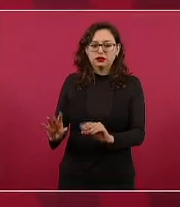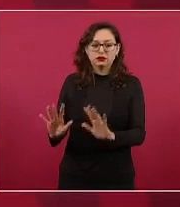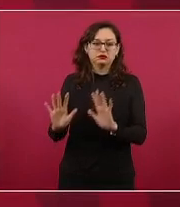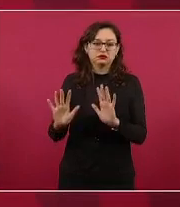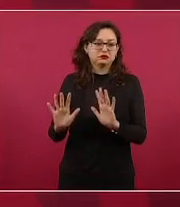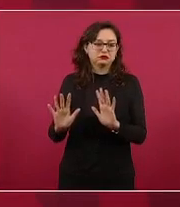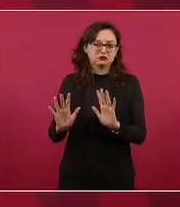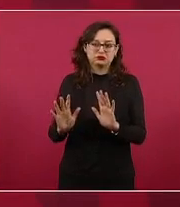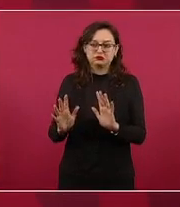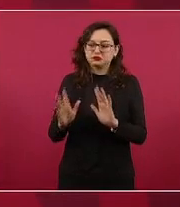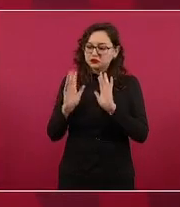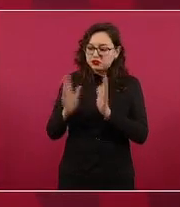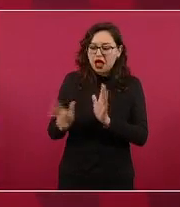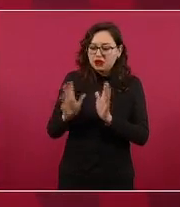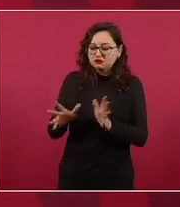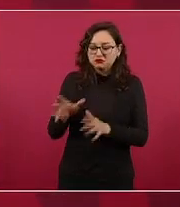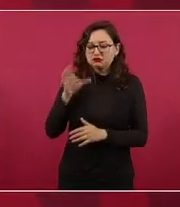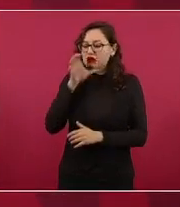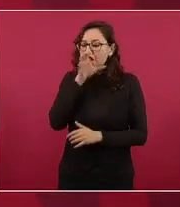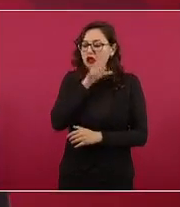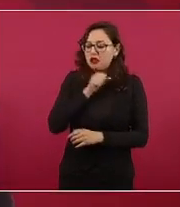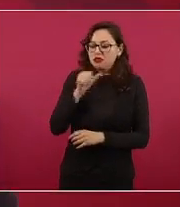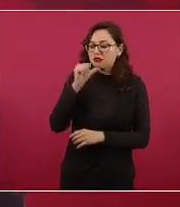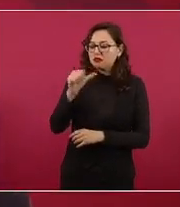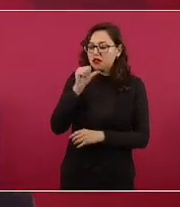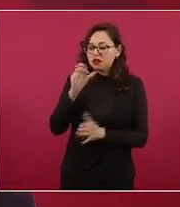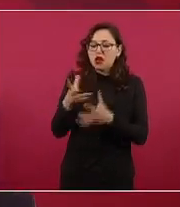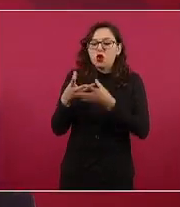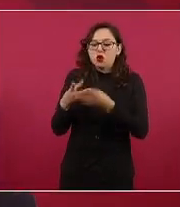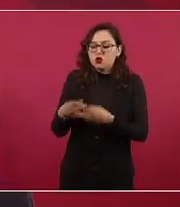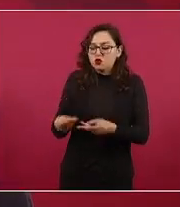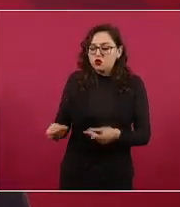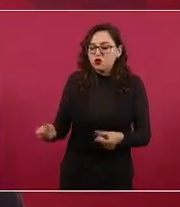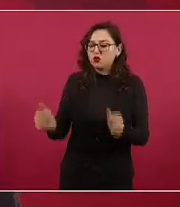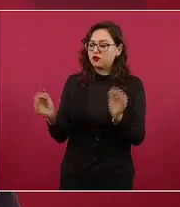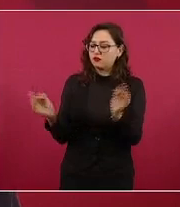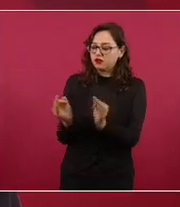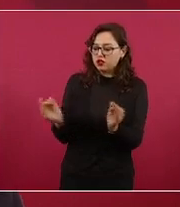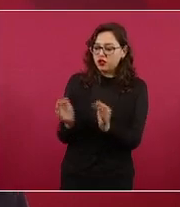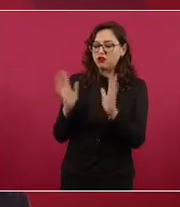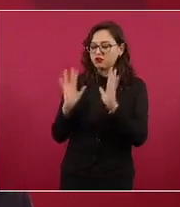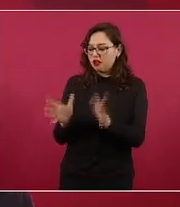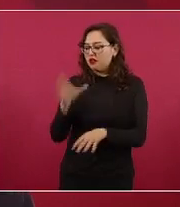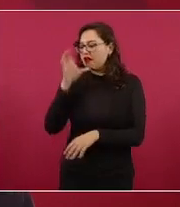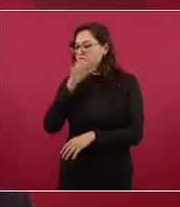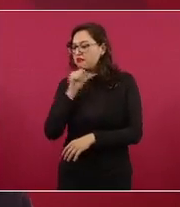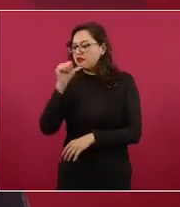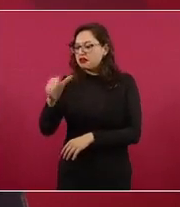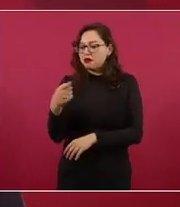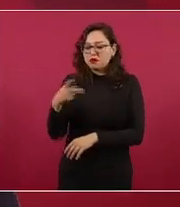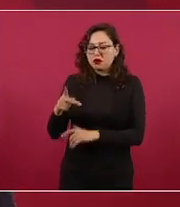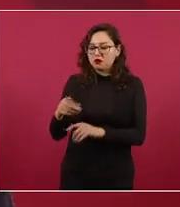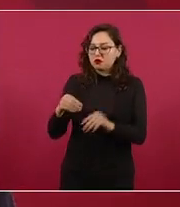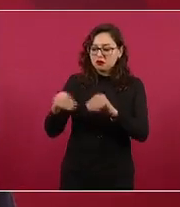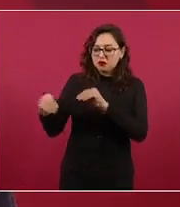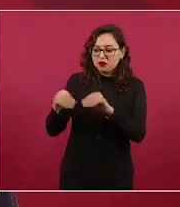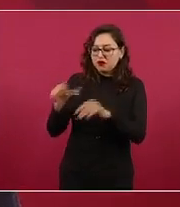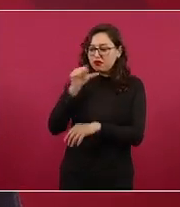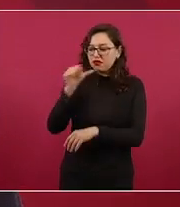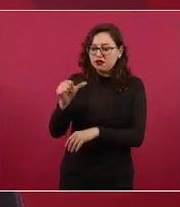pues sí ya no se calienta ya no hay inflación pero no camina